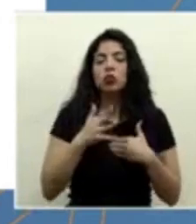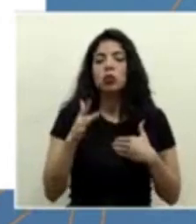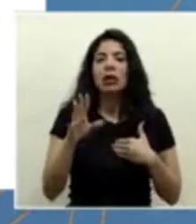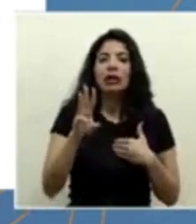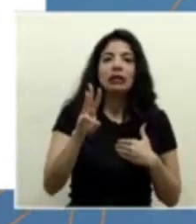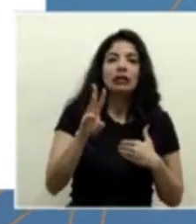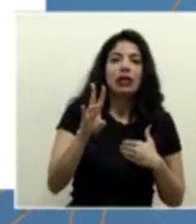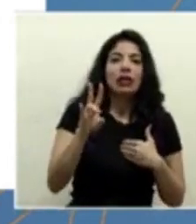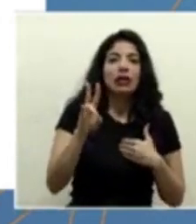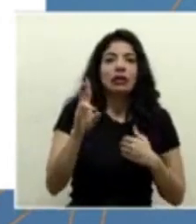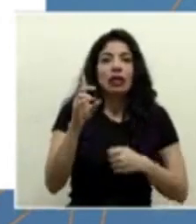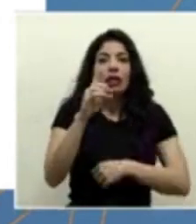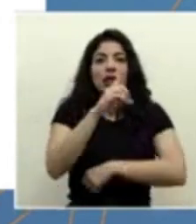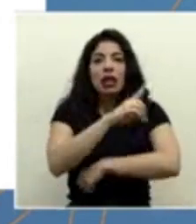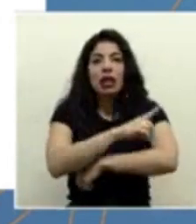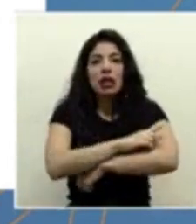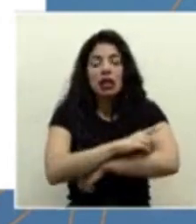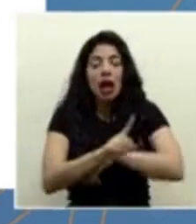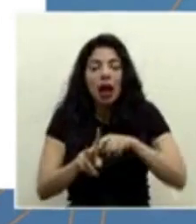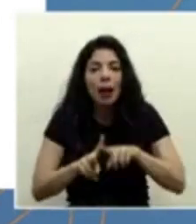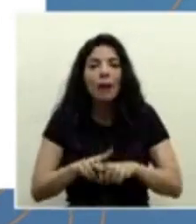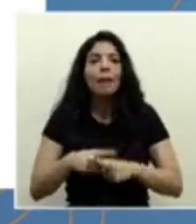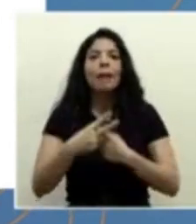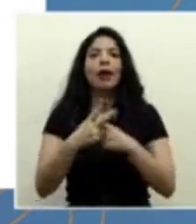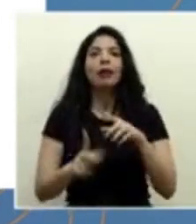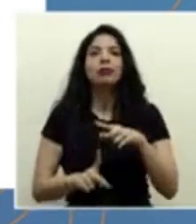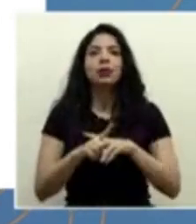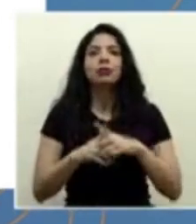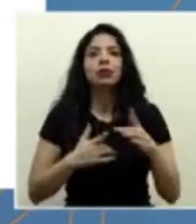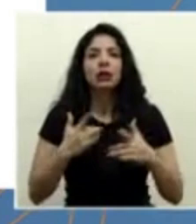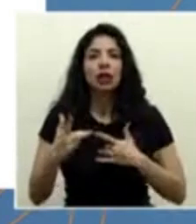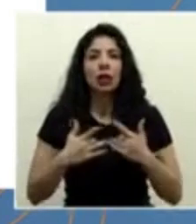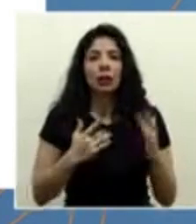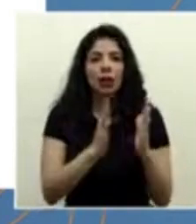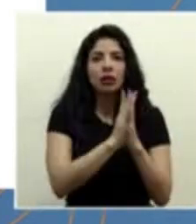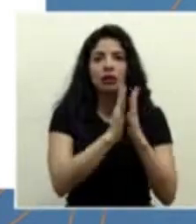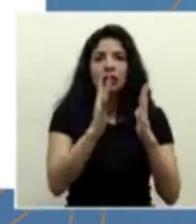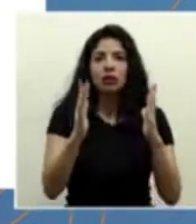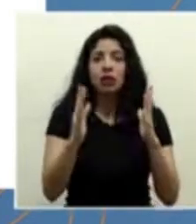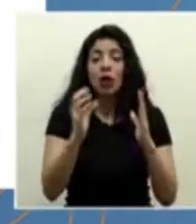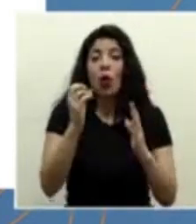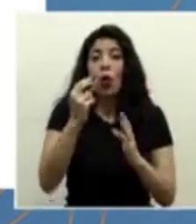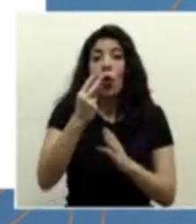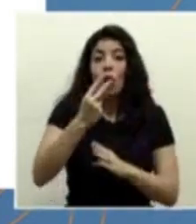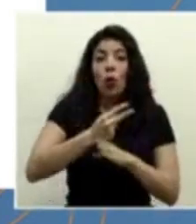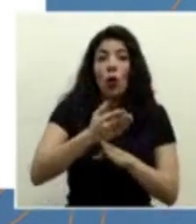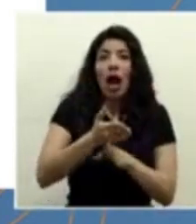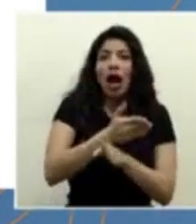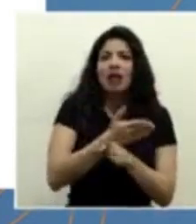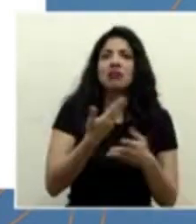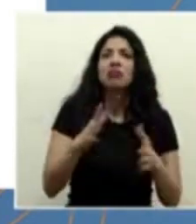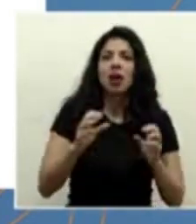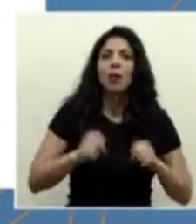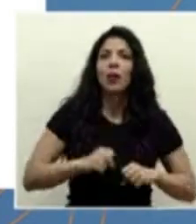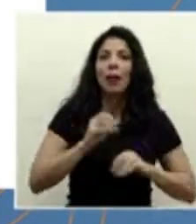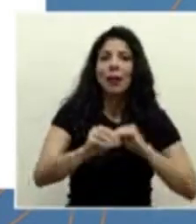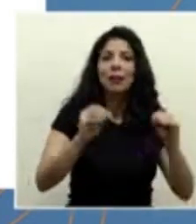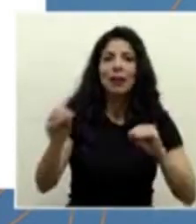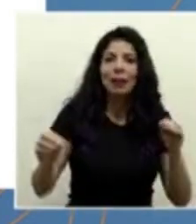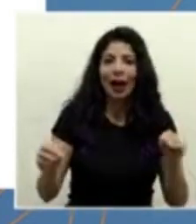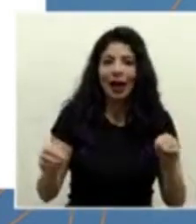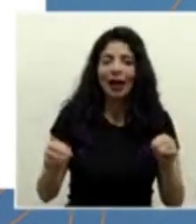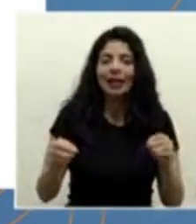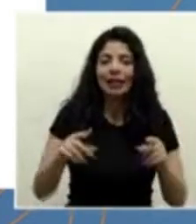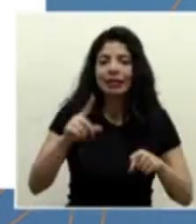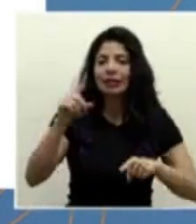para que la persona ya empiece a manifestar síntomas, pero incluso dos días antes ya la persona está infectando. Y así tenemos